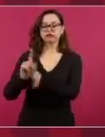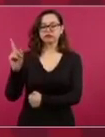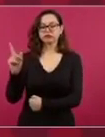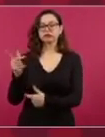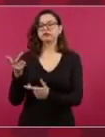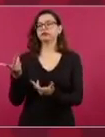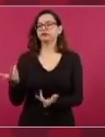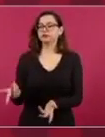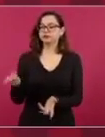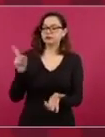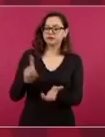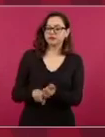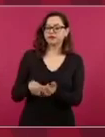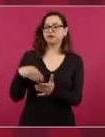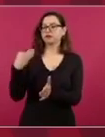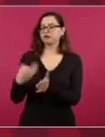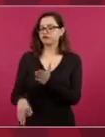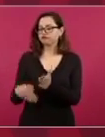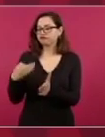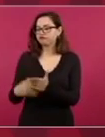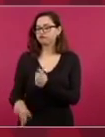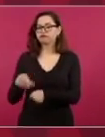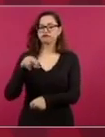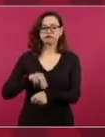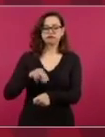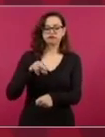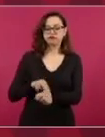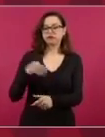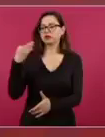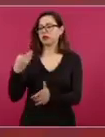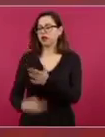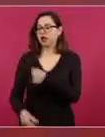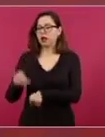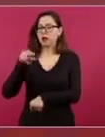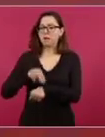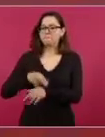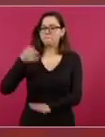falta de médicos, de especialistas.